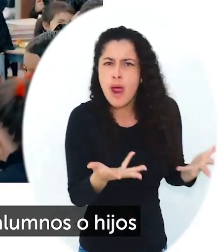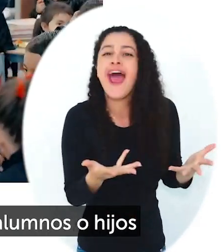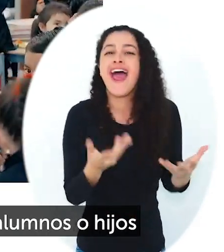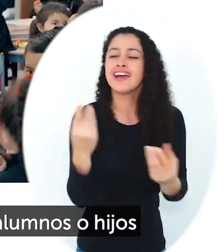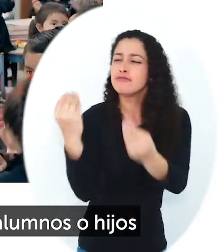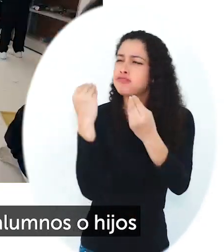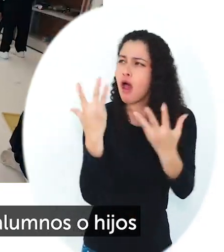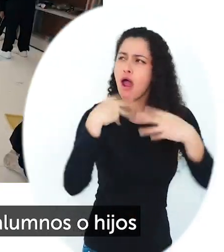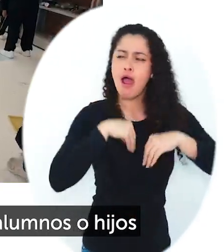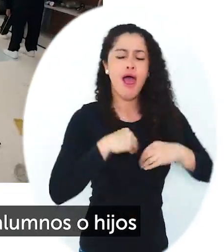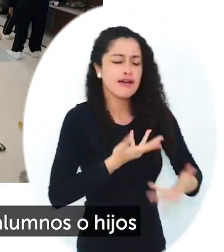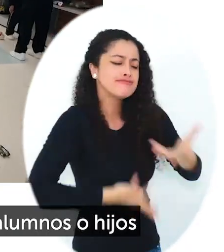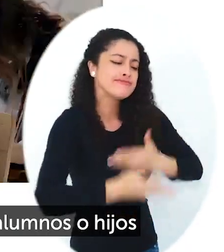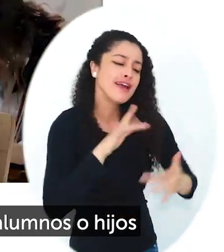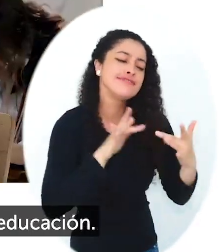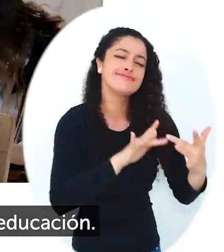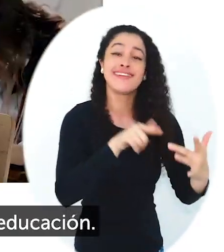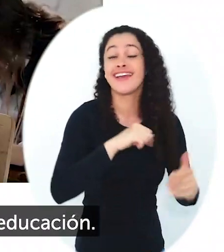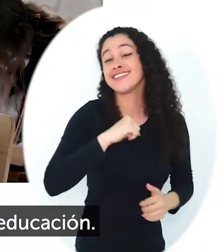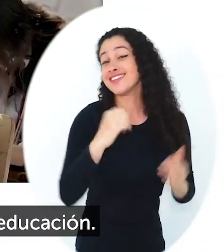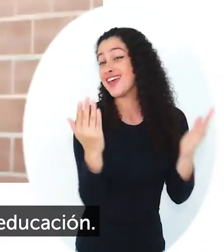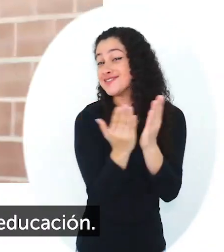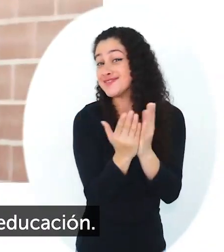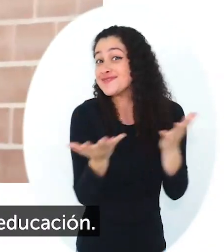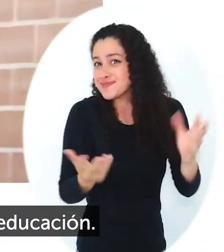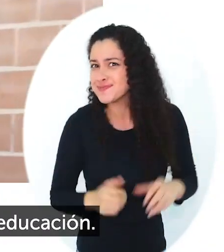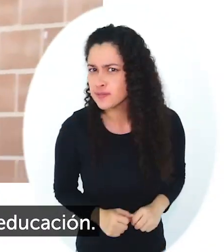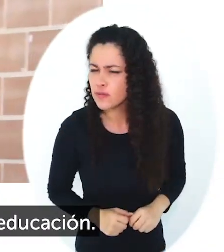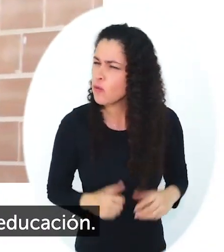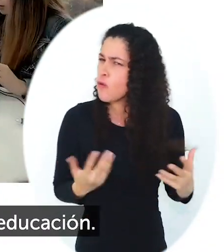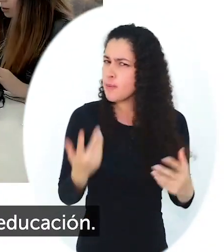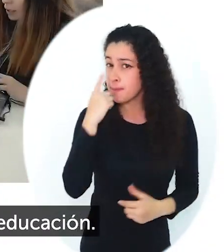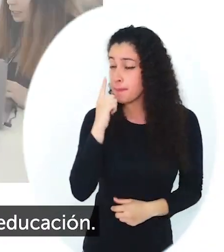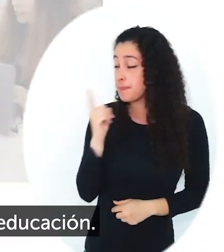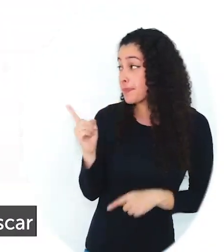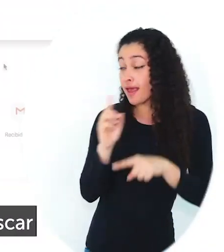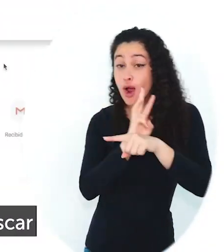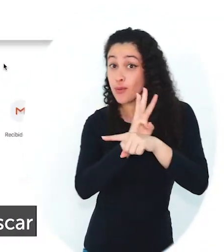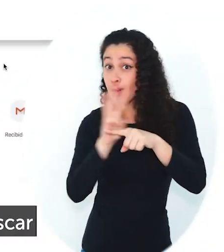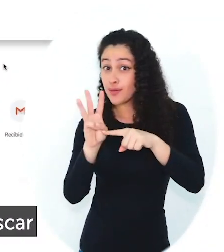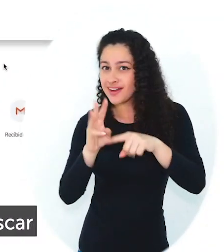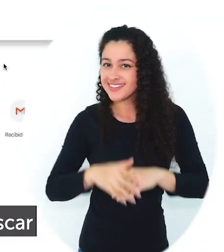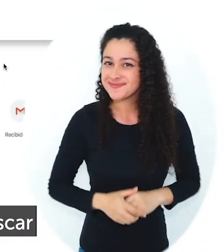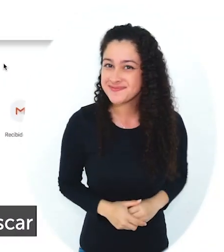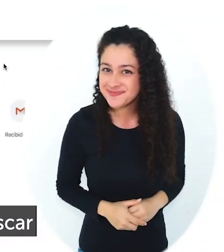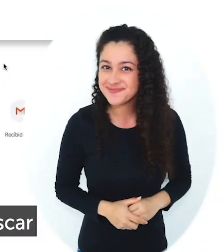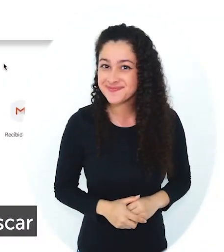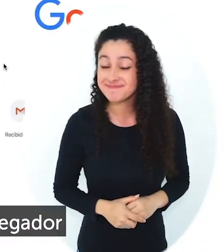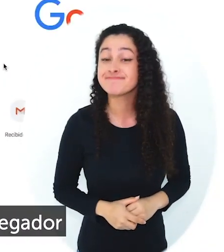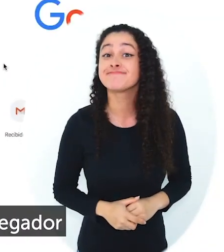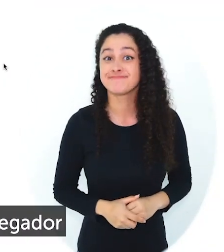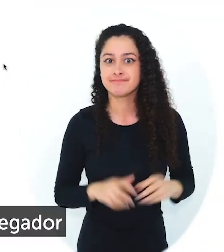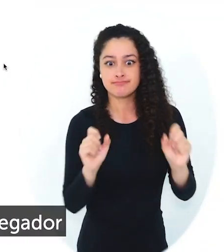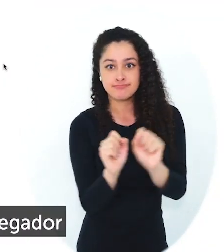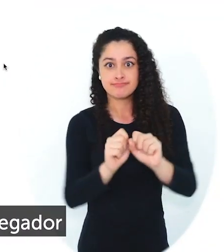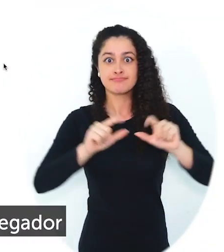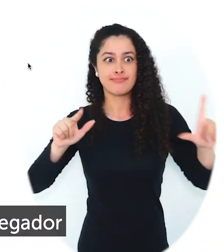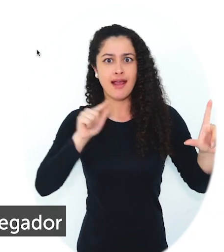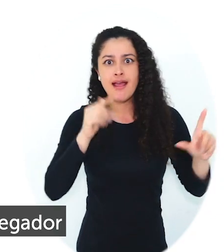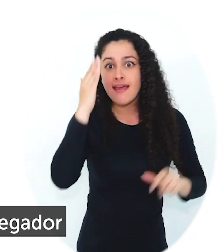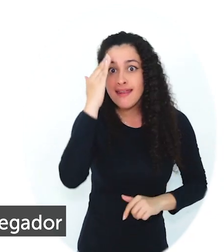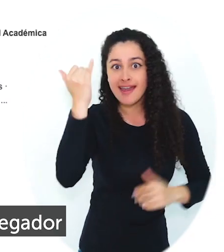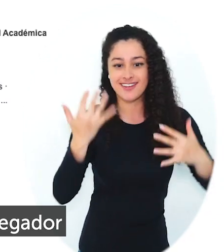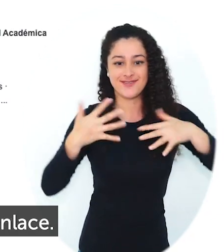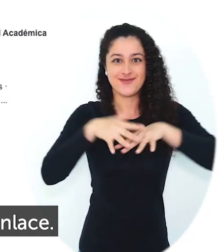usen en casa con sus alumnos o hijos y así garantizar su acceso a la educación. Para ingresar deben buscar Red Académica